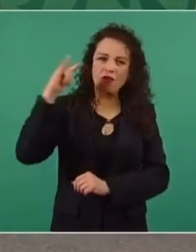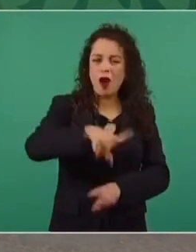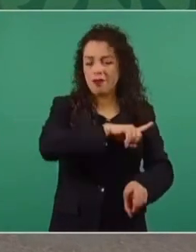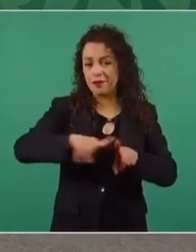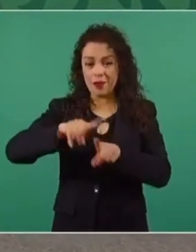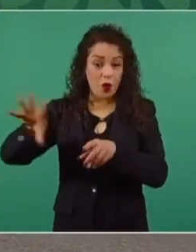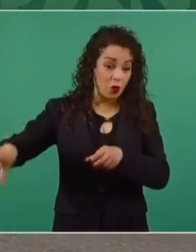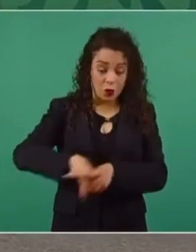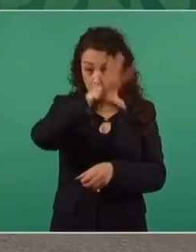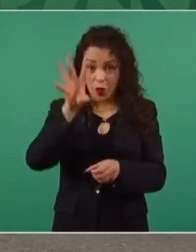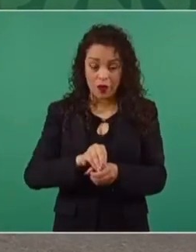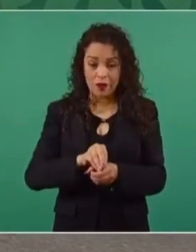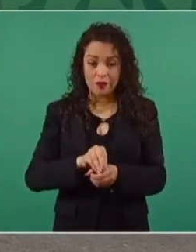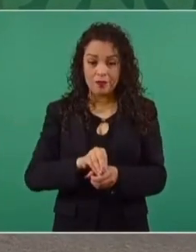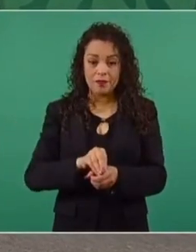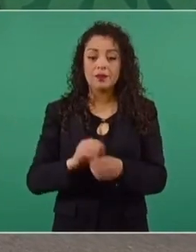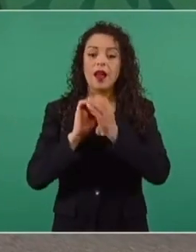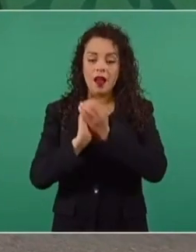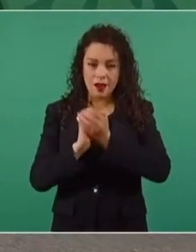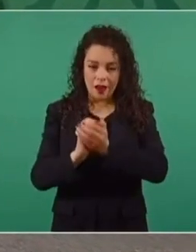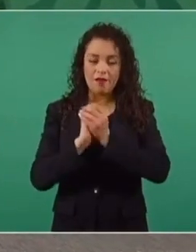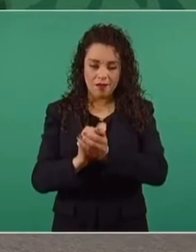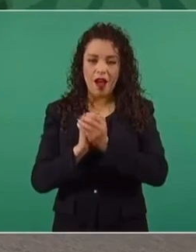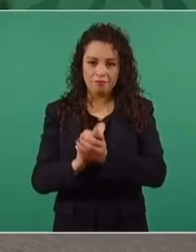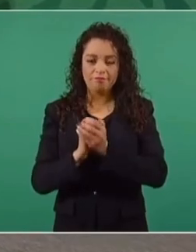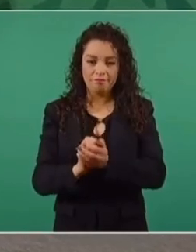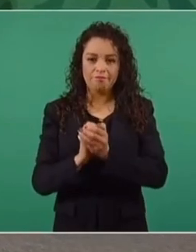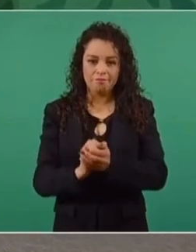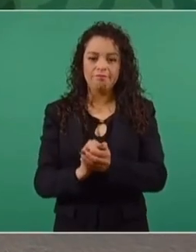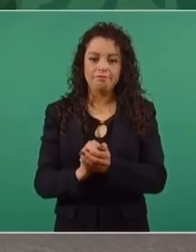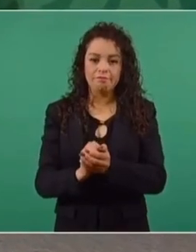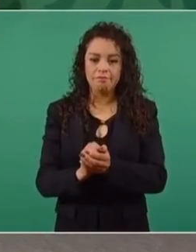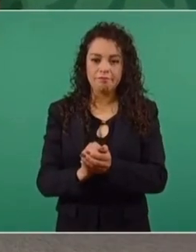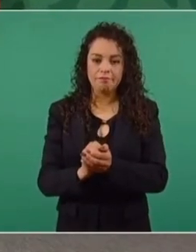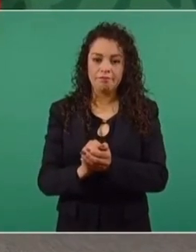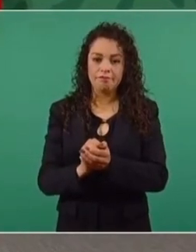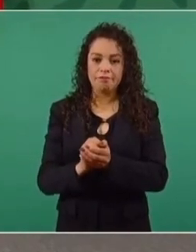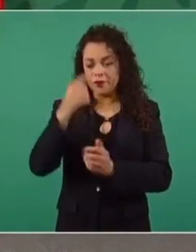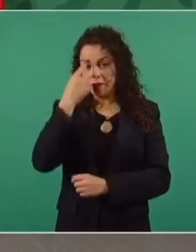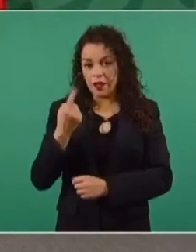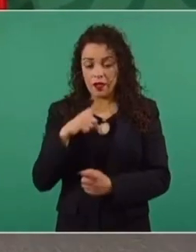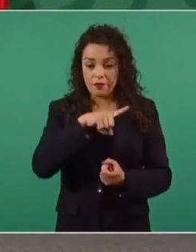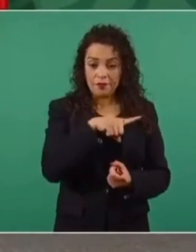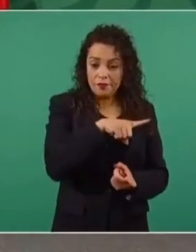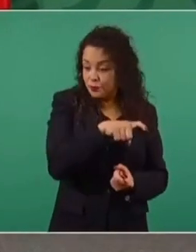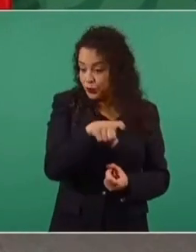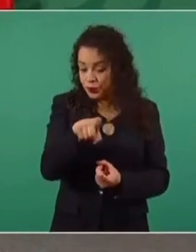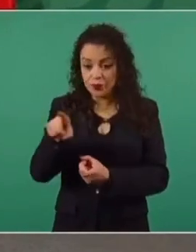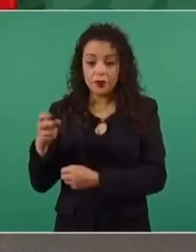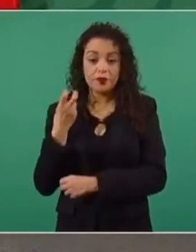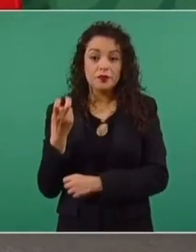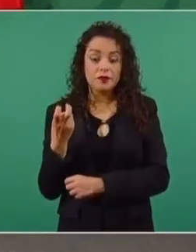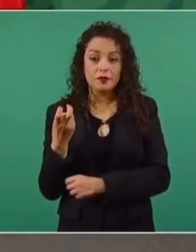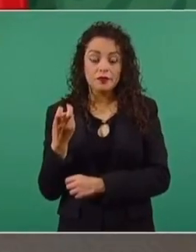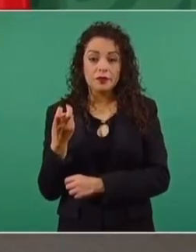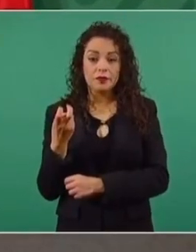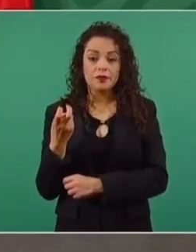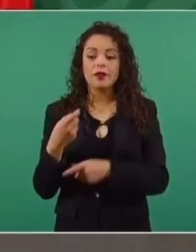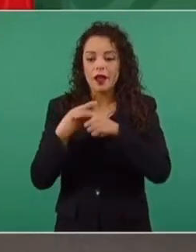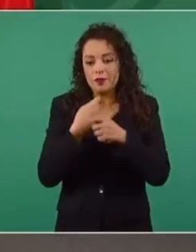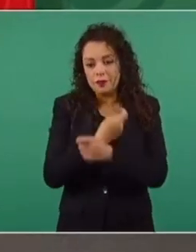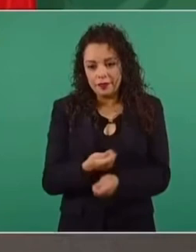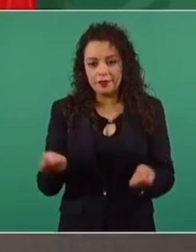rifar para que lo que se obtenga se destine